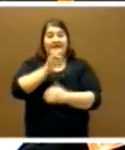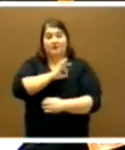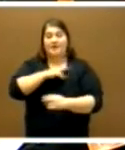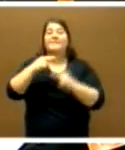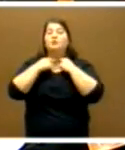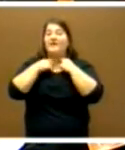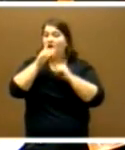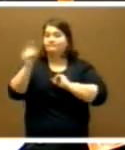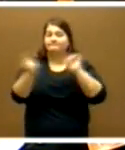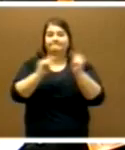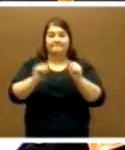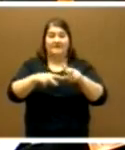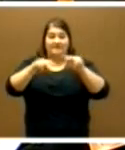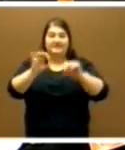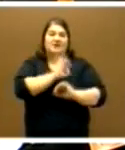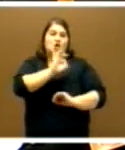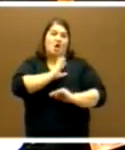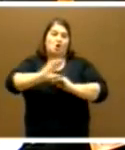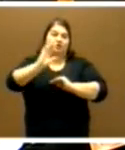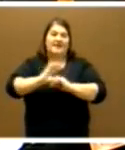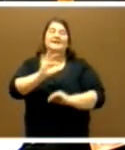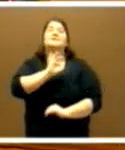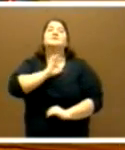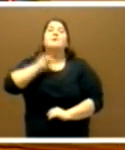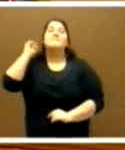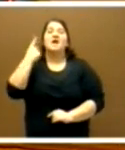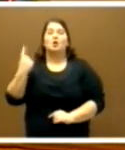Cierra el debate la señora consejera, doña Pilar Lucio.